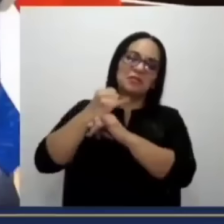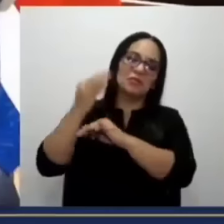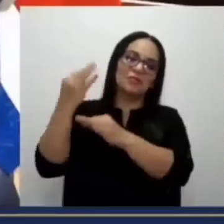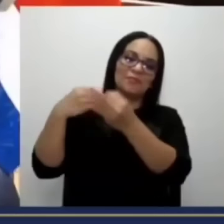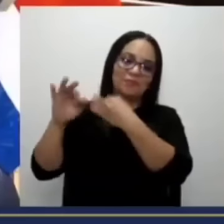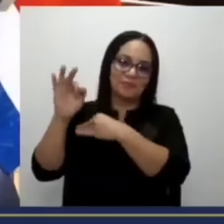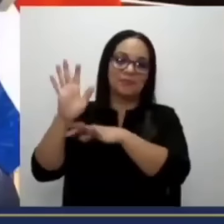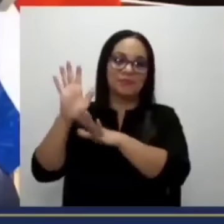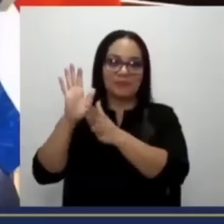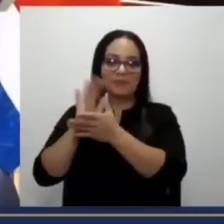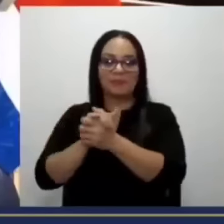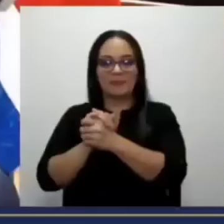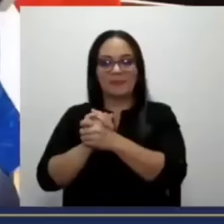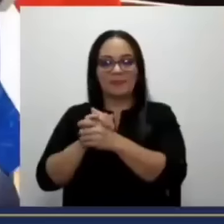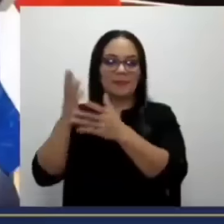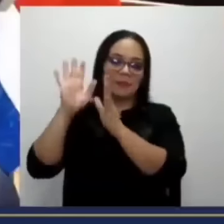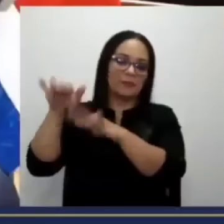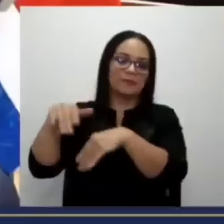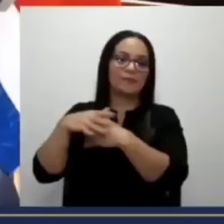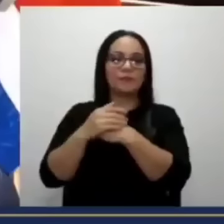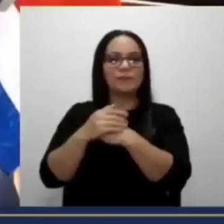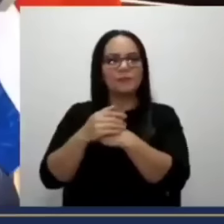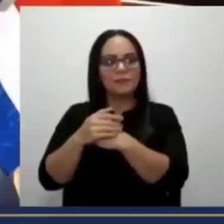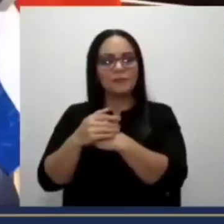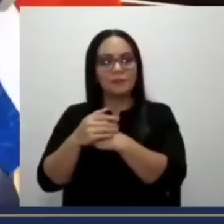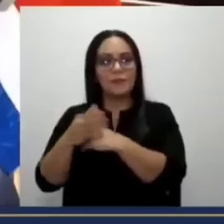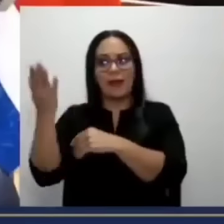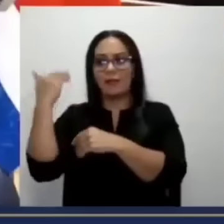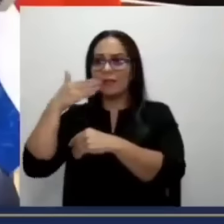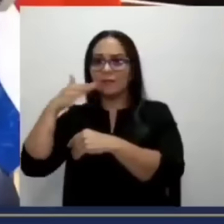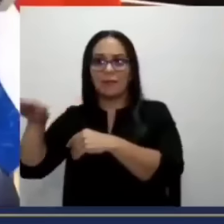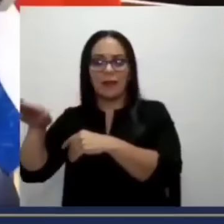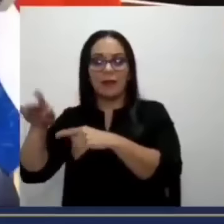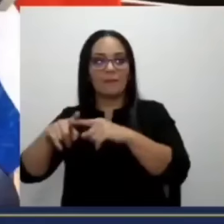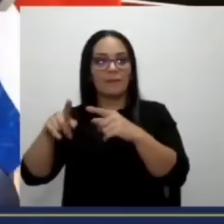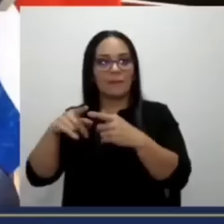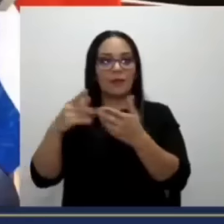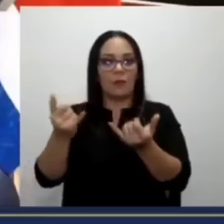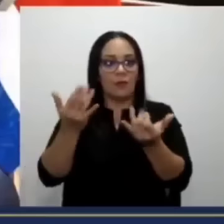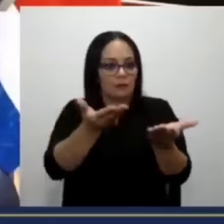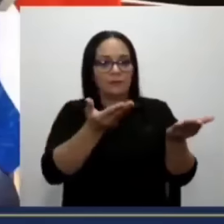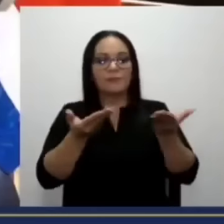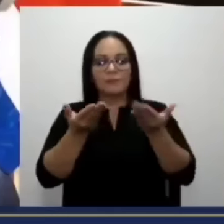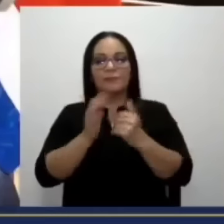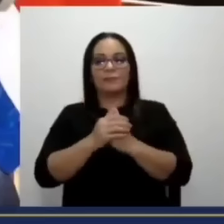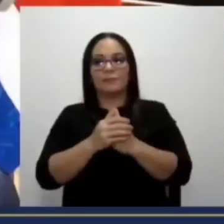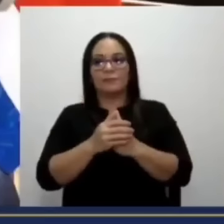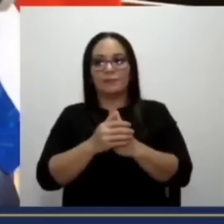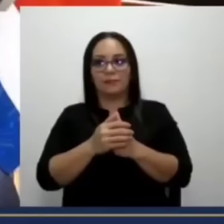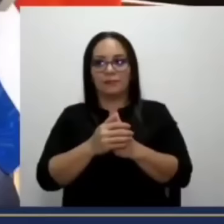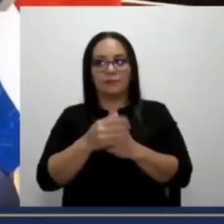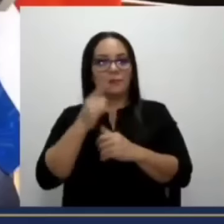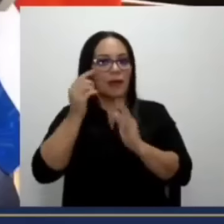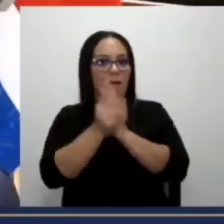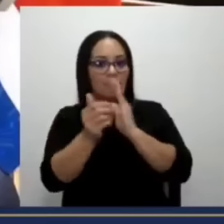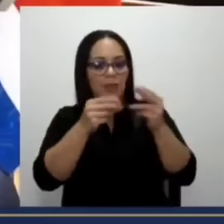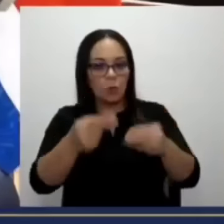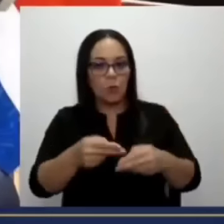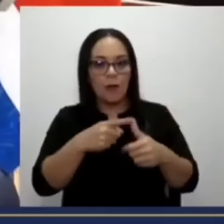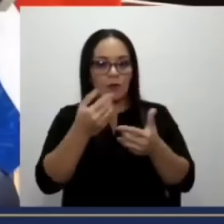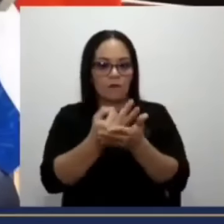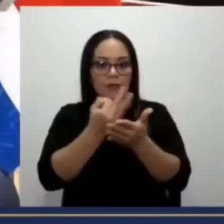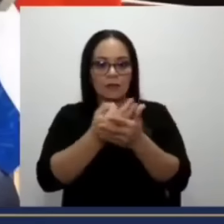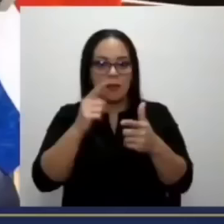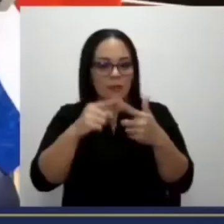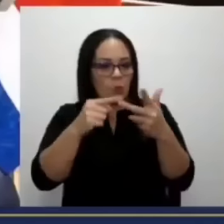memoria, o no sé, llevándolos. Vea, aquí está el financiamiento, aquí está el capital humano, fíjense con el INAH. Esto es